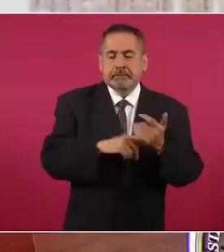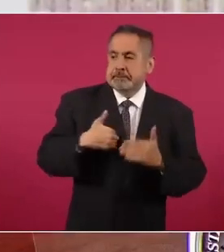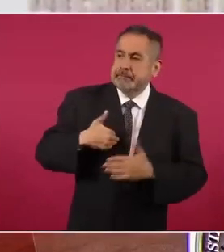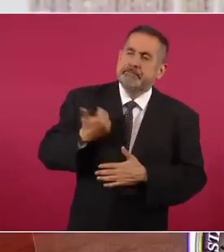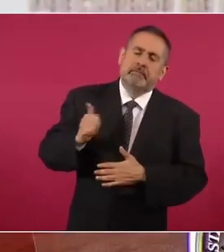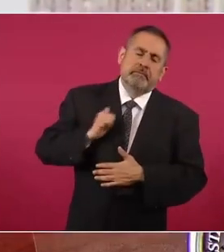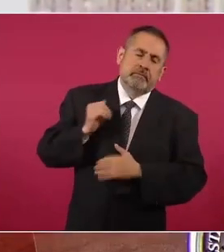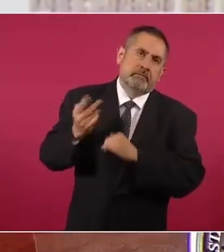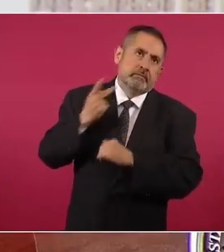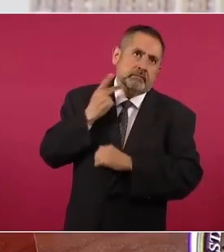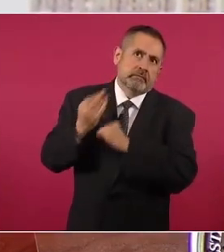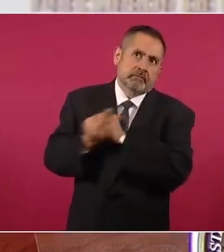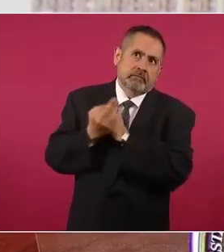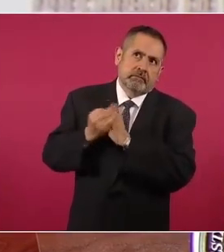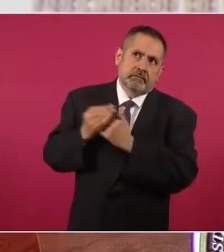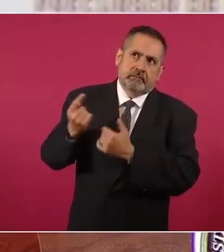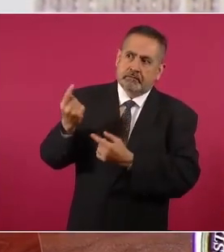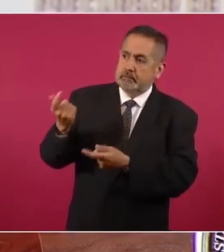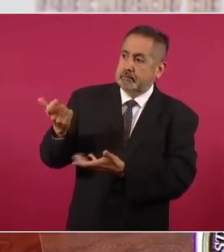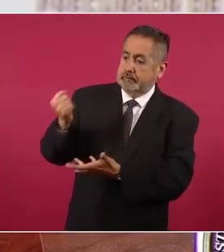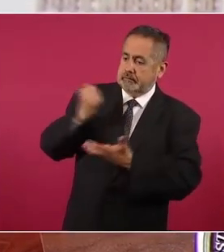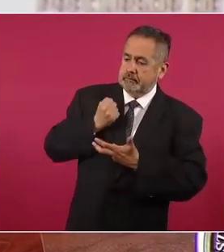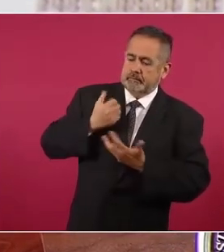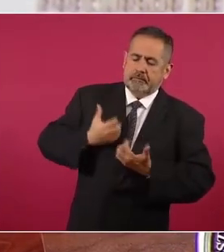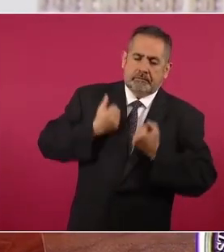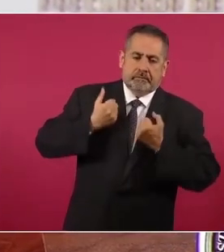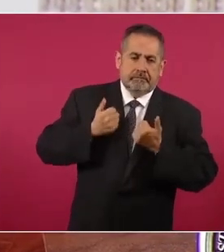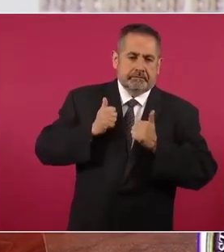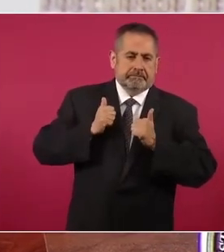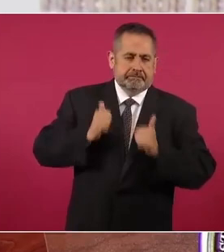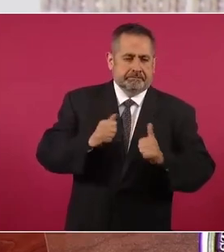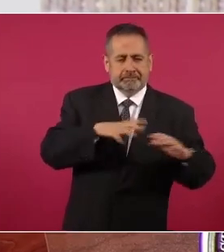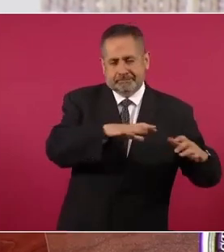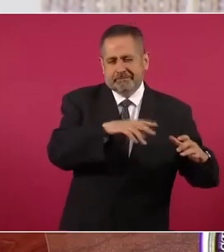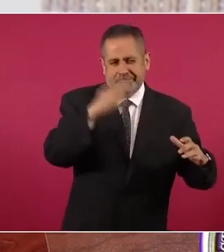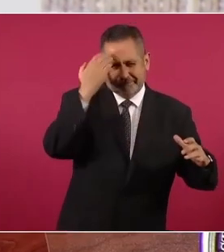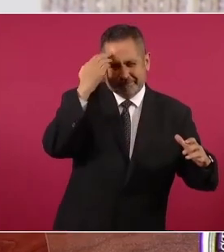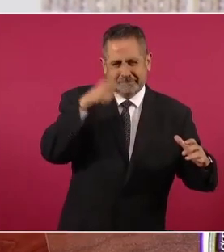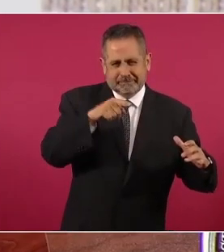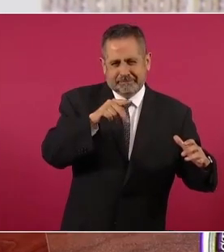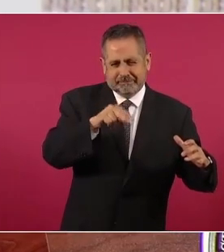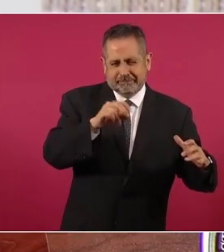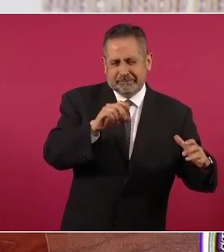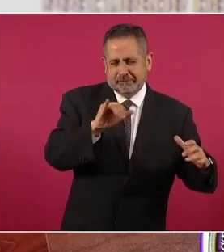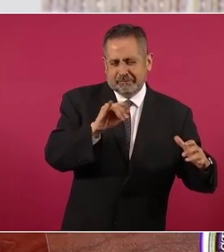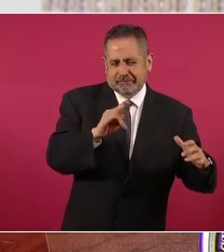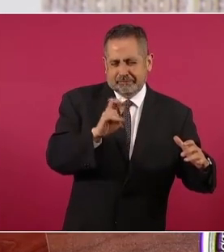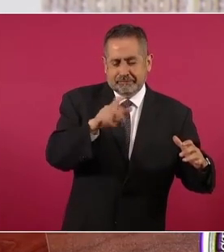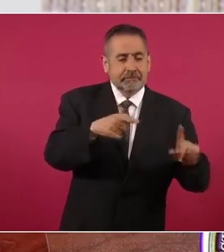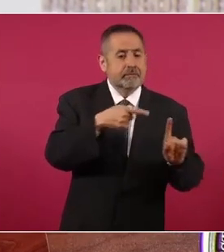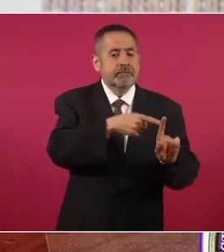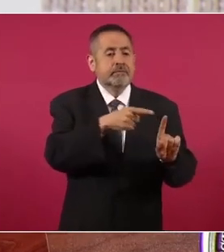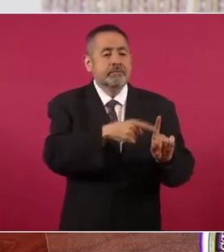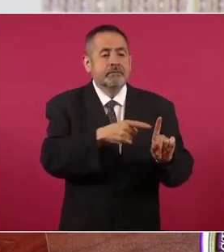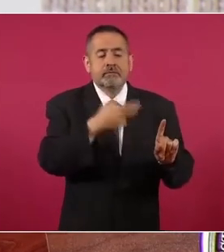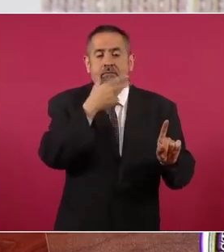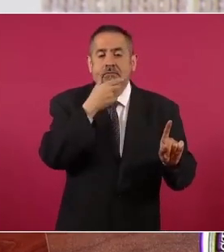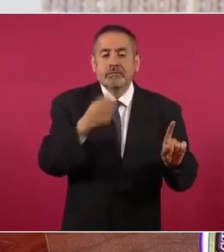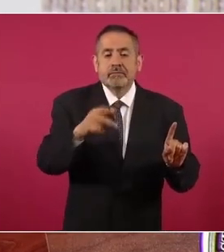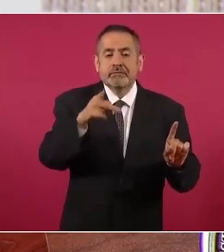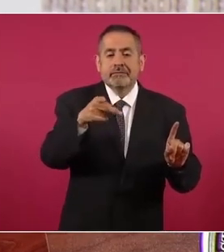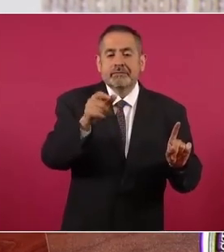económica neoliberal, Carstens